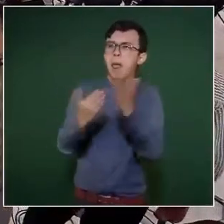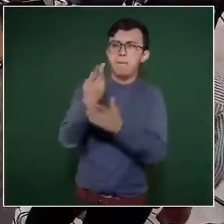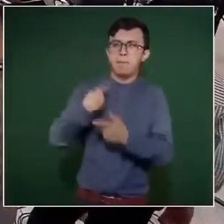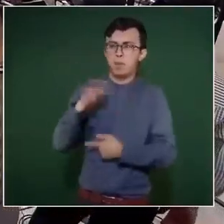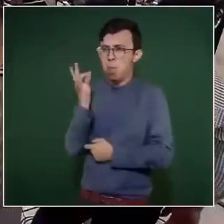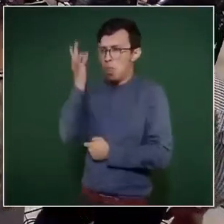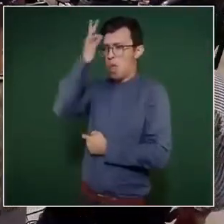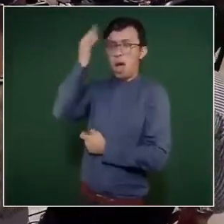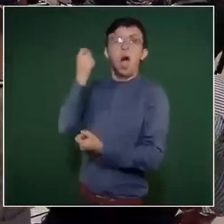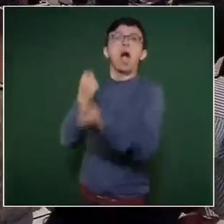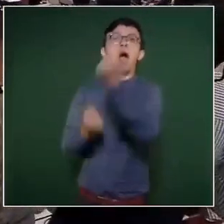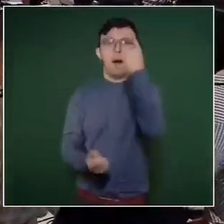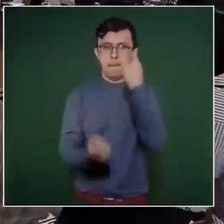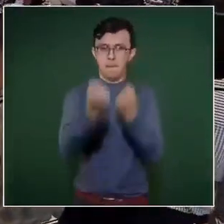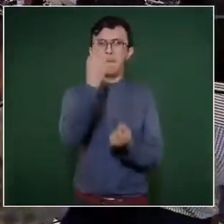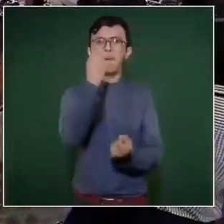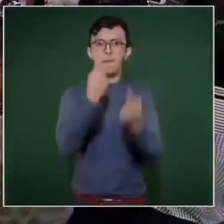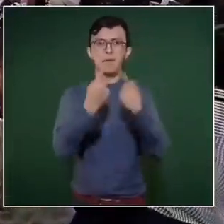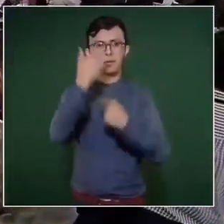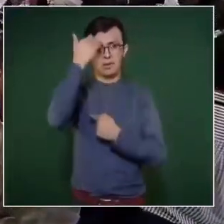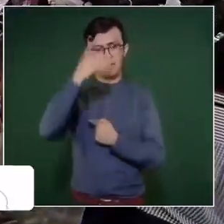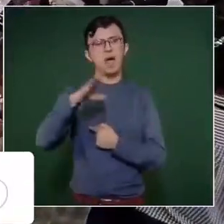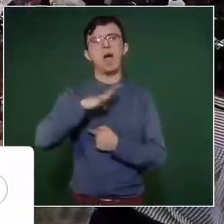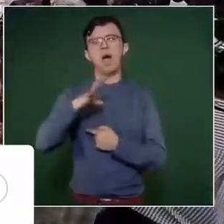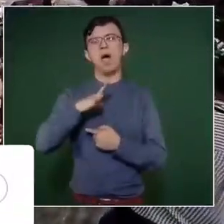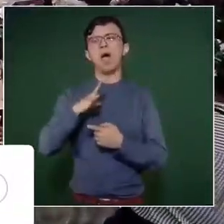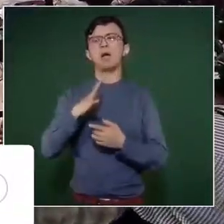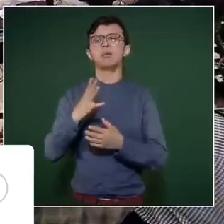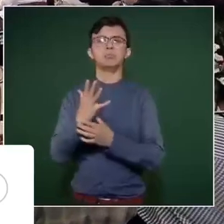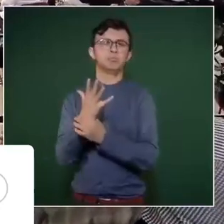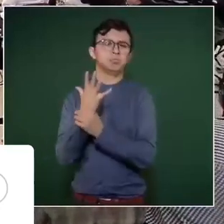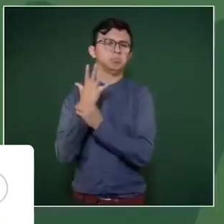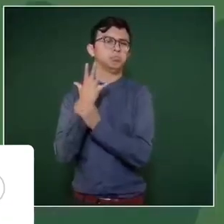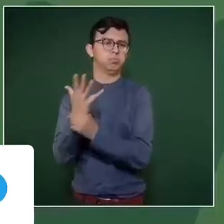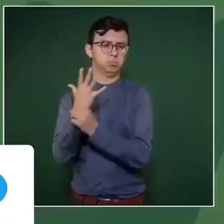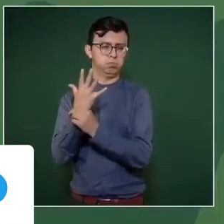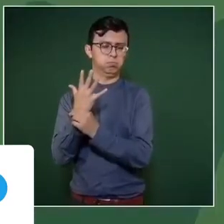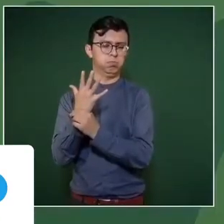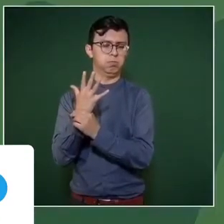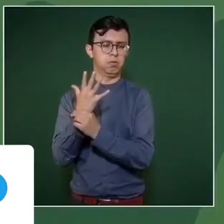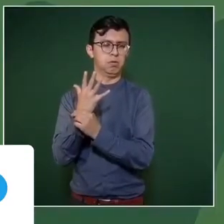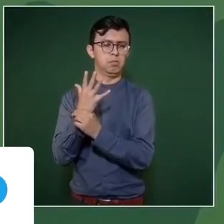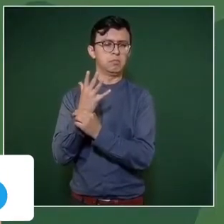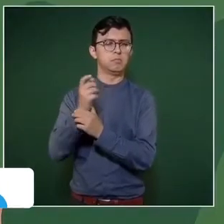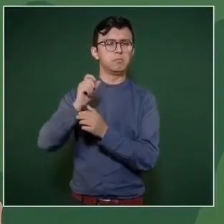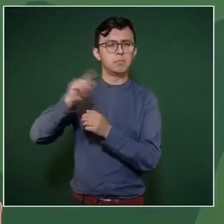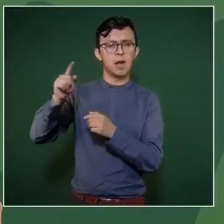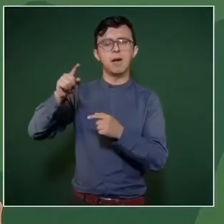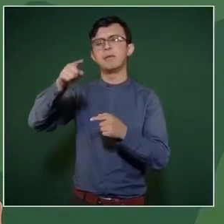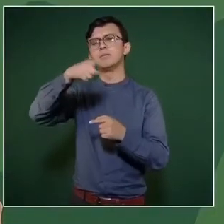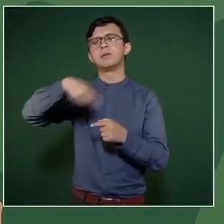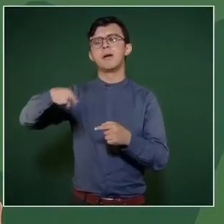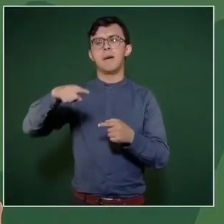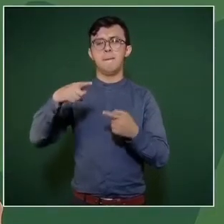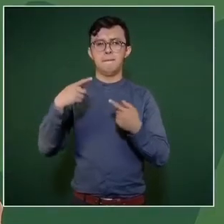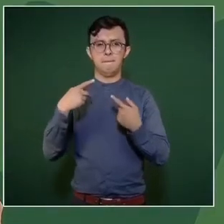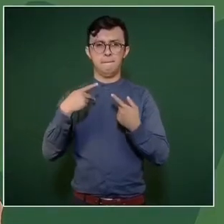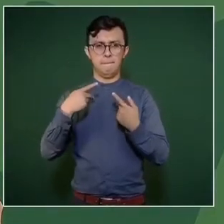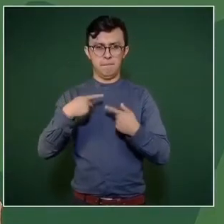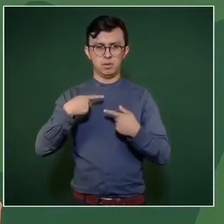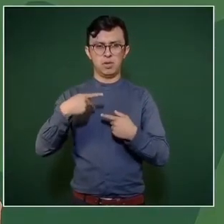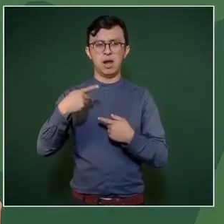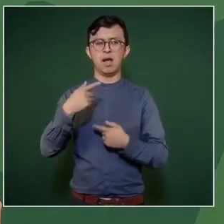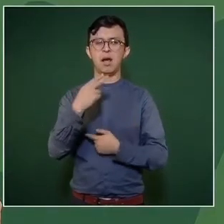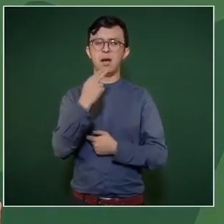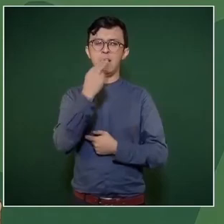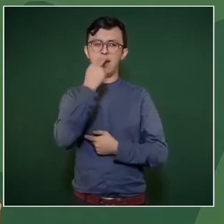Y es famosa la máxima de Goebbels, propagandista de Hitler,